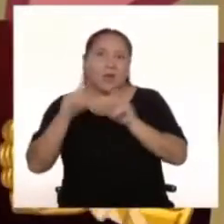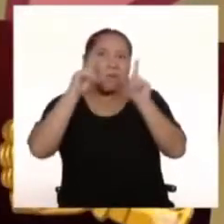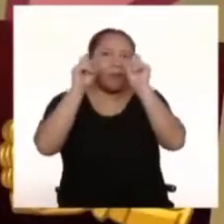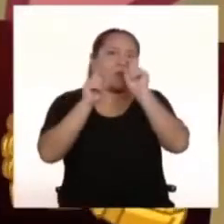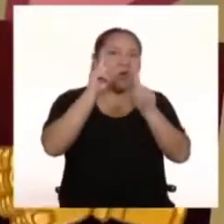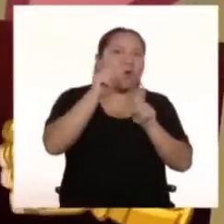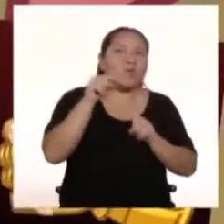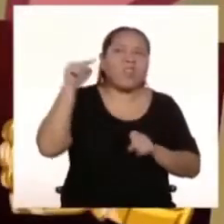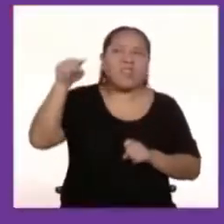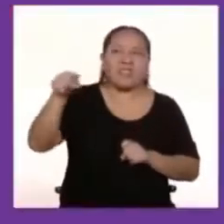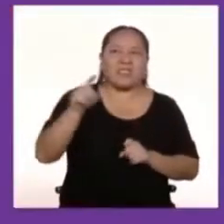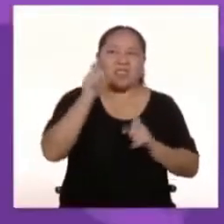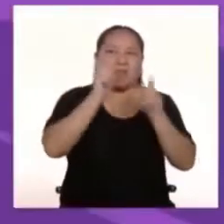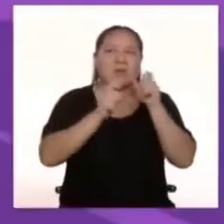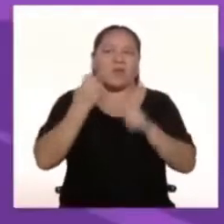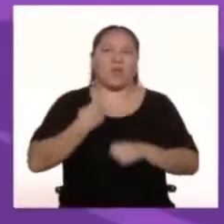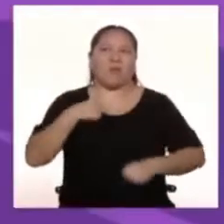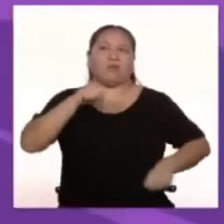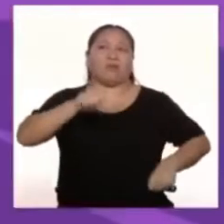seres fantásticos